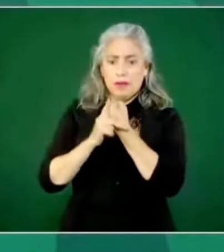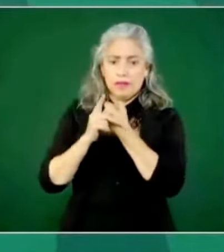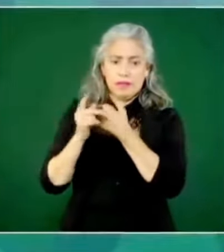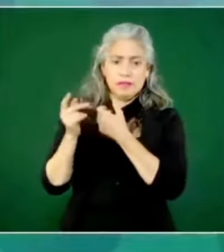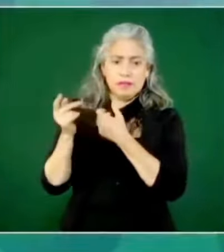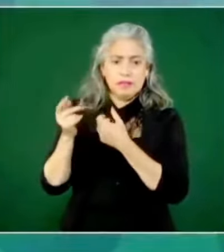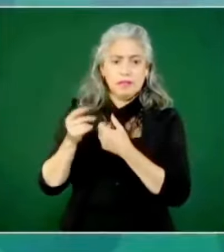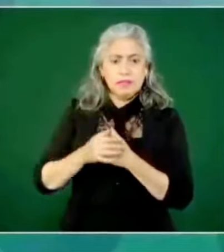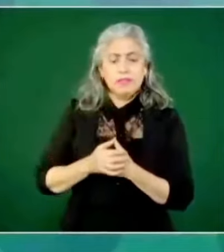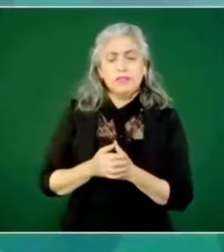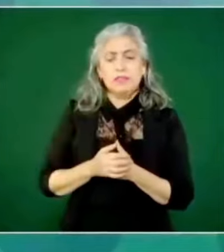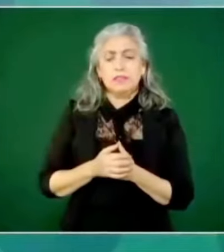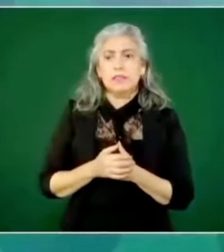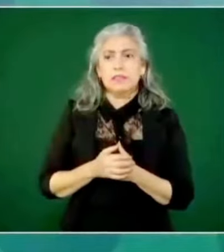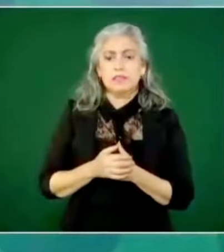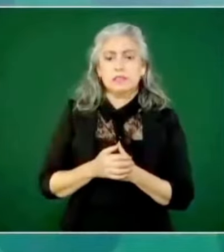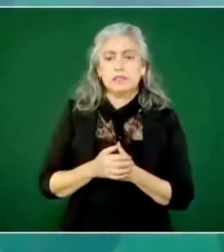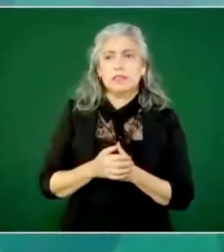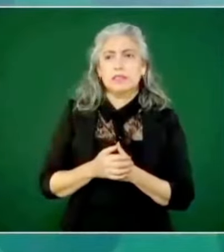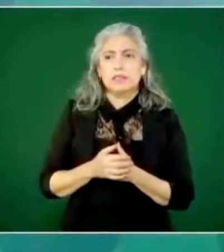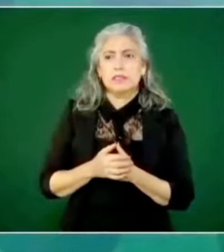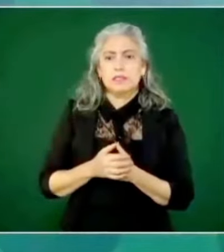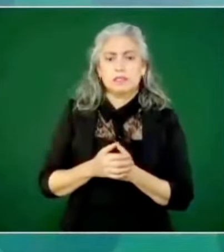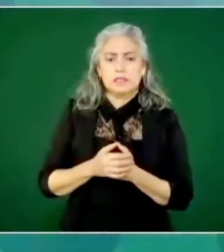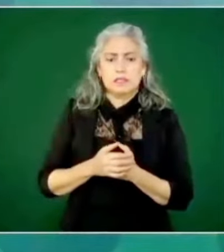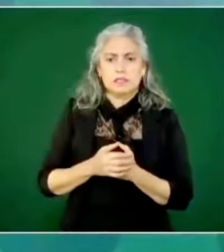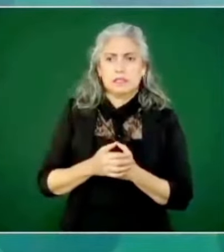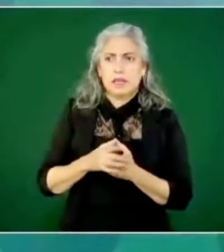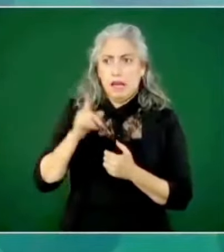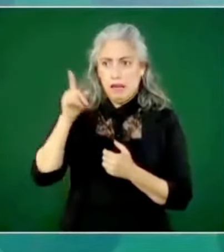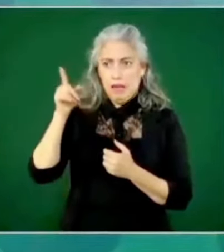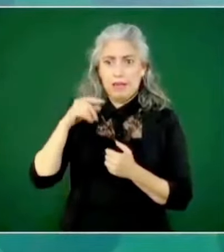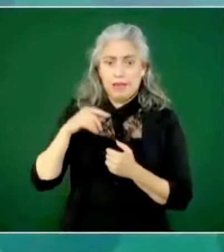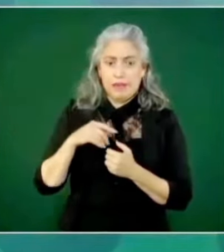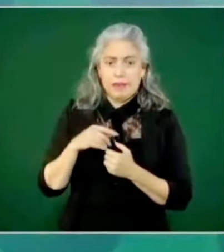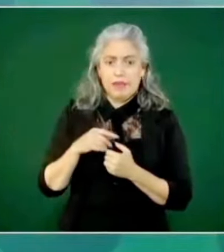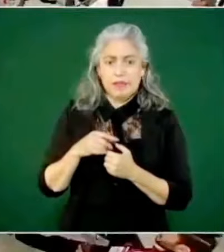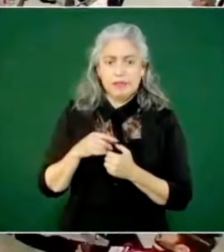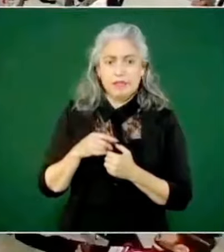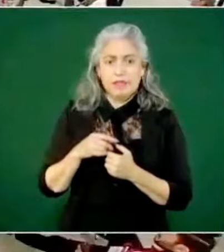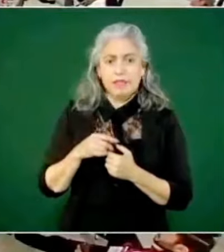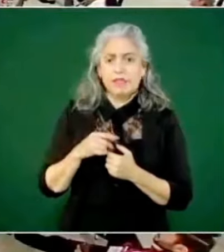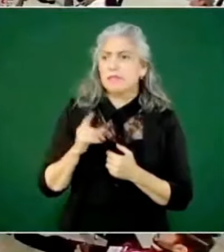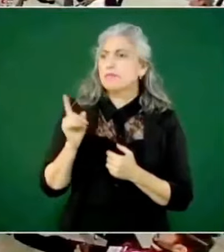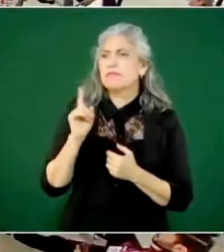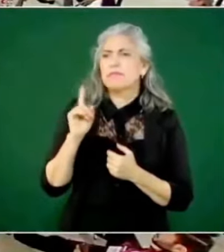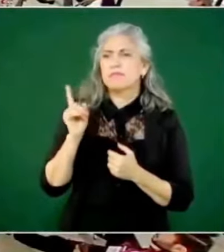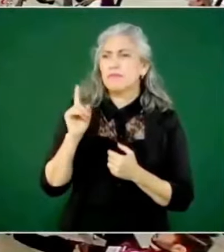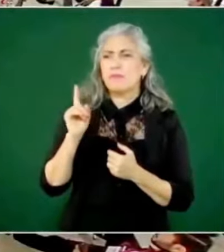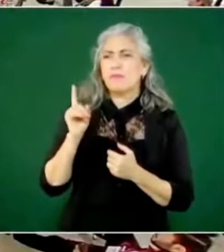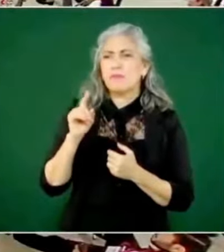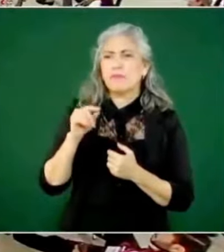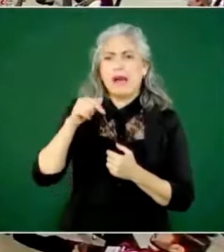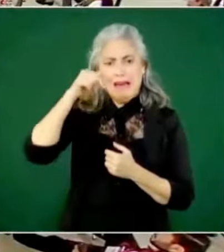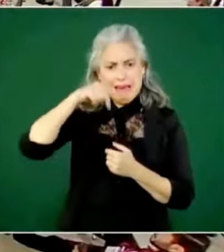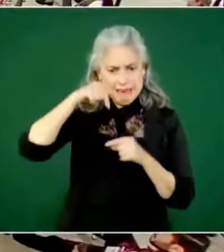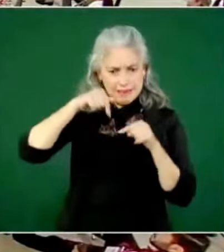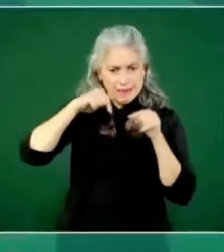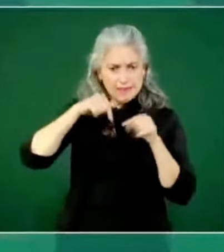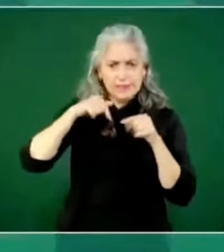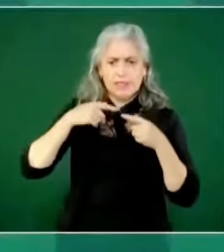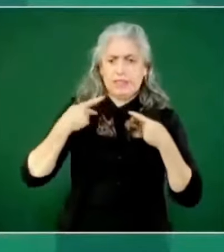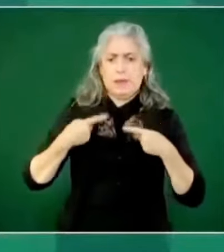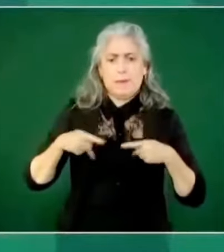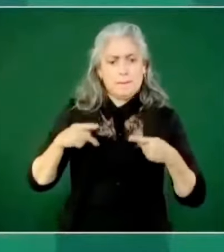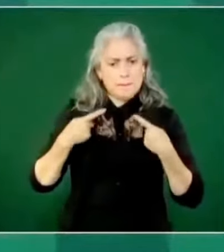hay que guiarnos por nuestros héroes, que